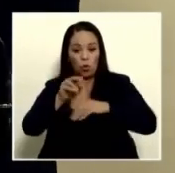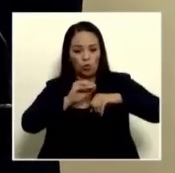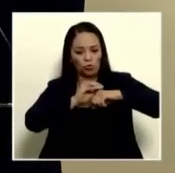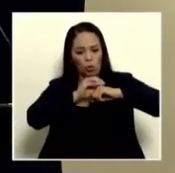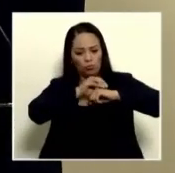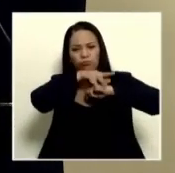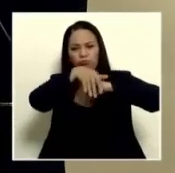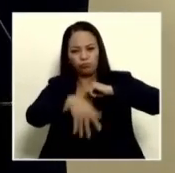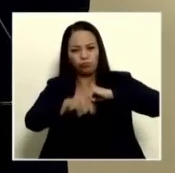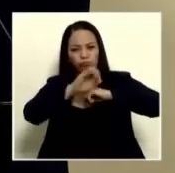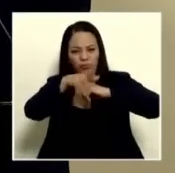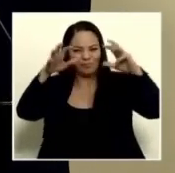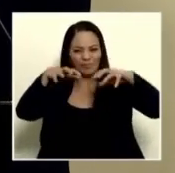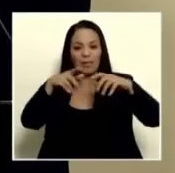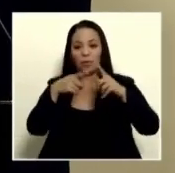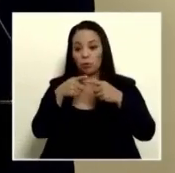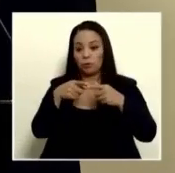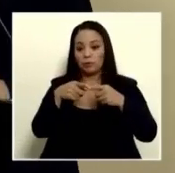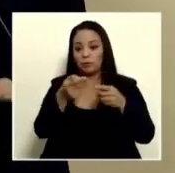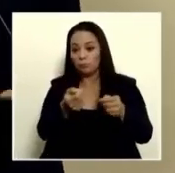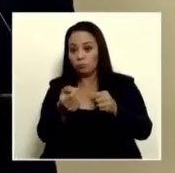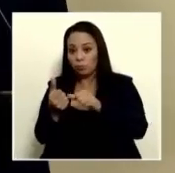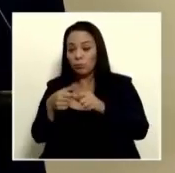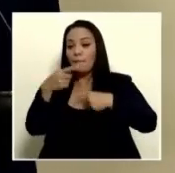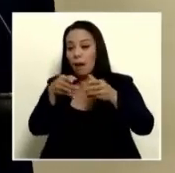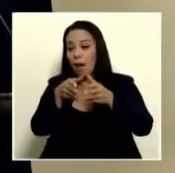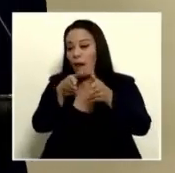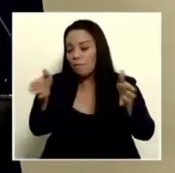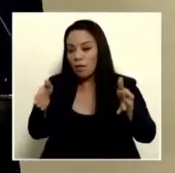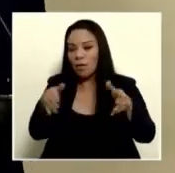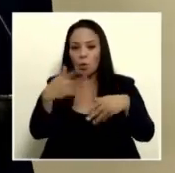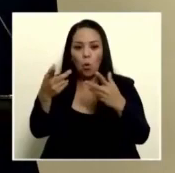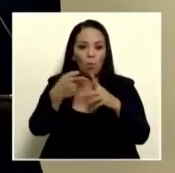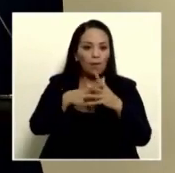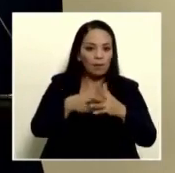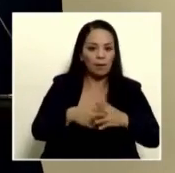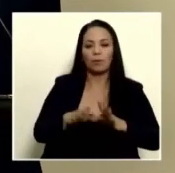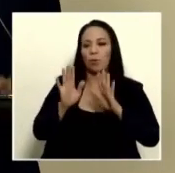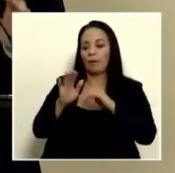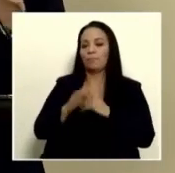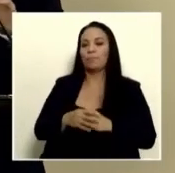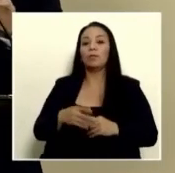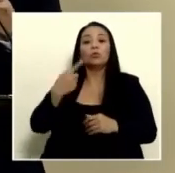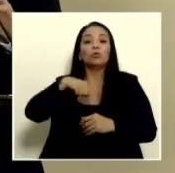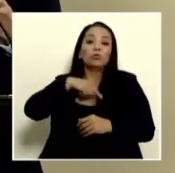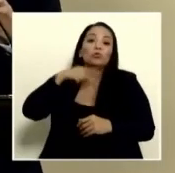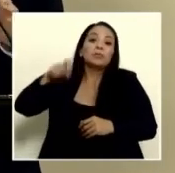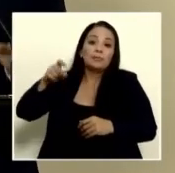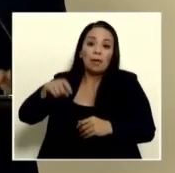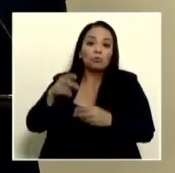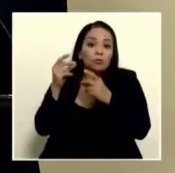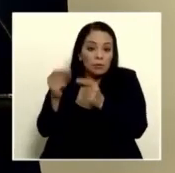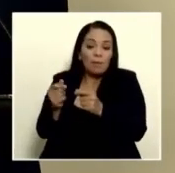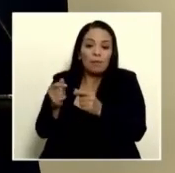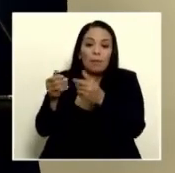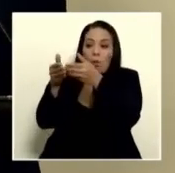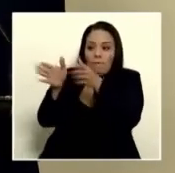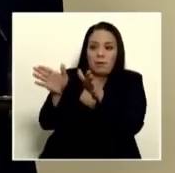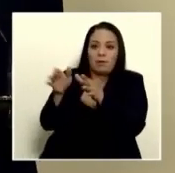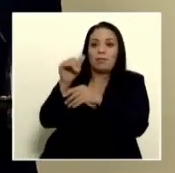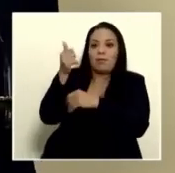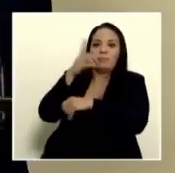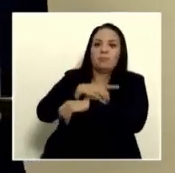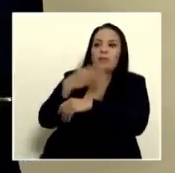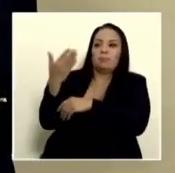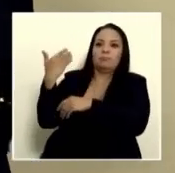intervenida o solamente se abrirá? Bueno lo inmediato y la necesidad era abrirla evidentemente ¿verdad? Ya llevamos como 10 días